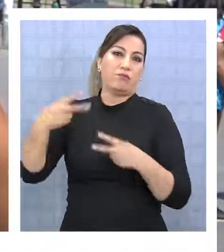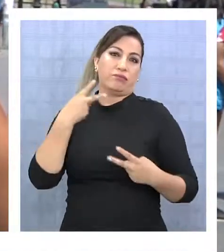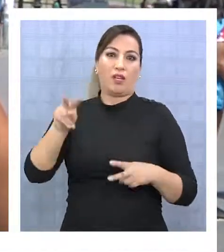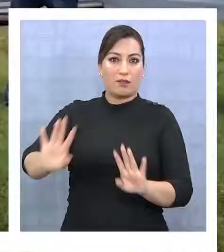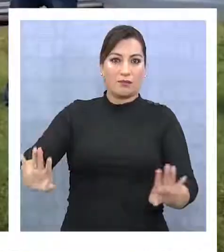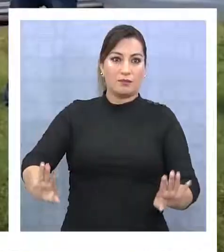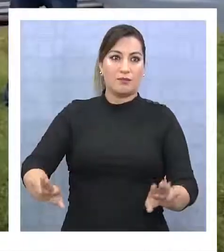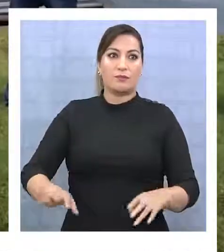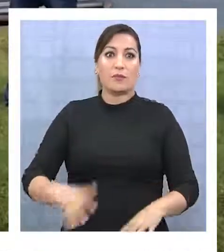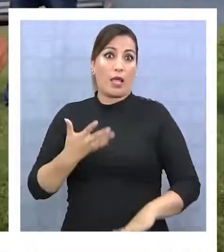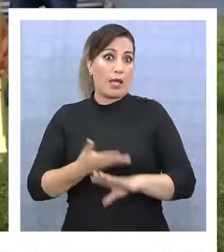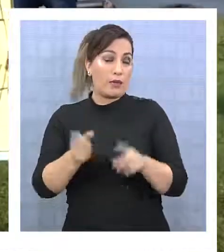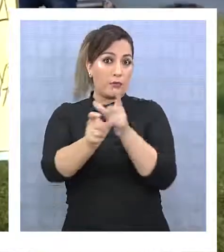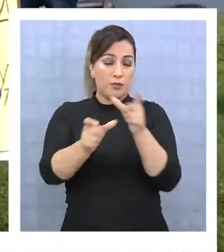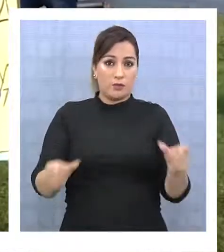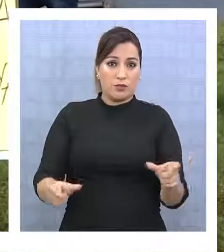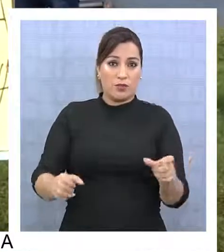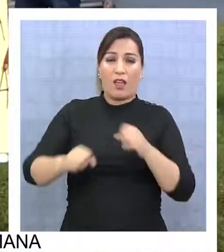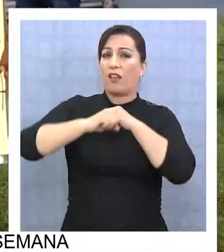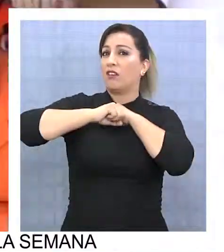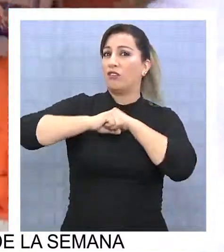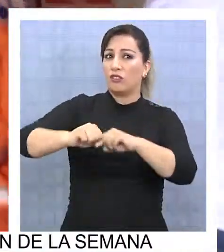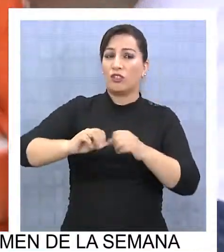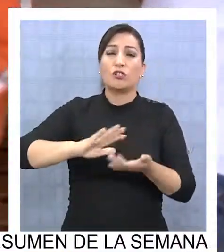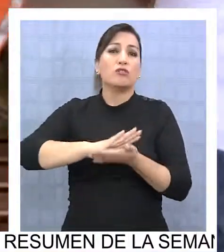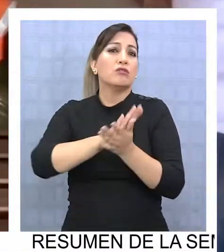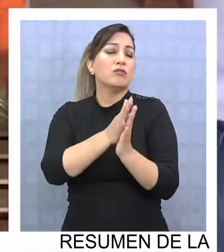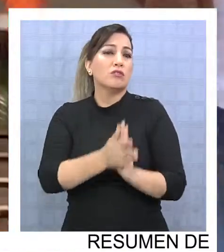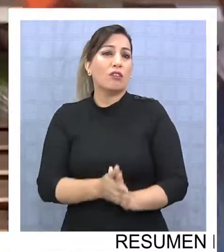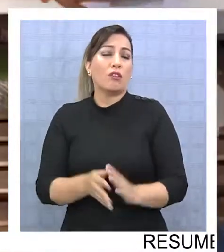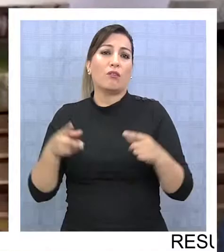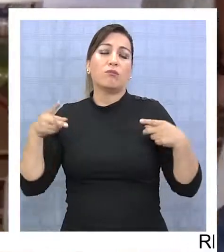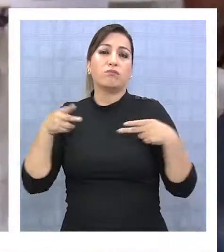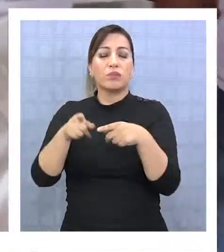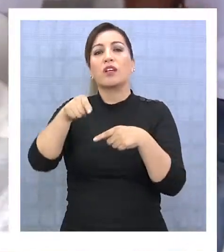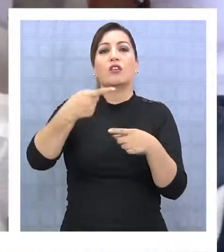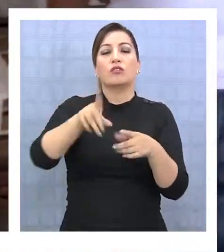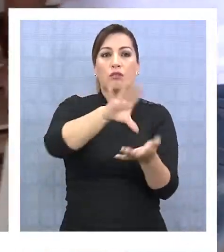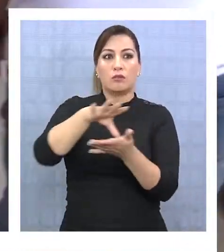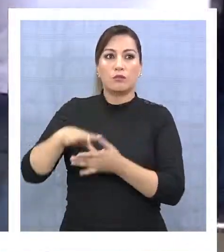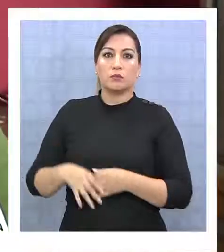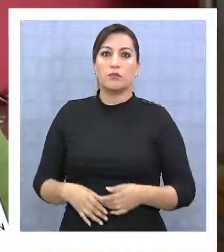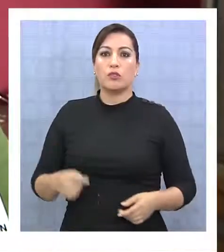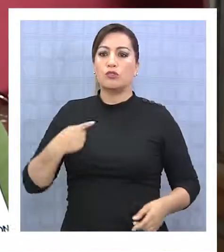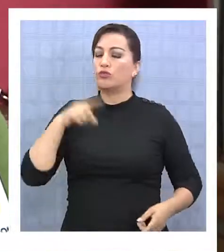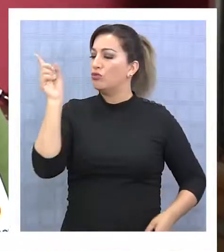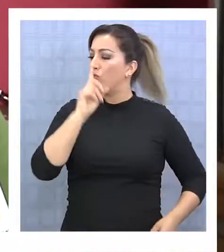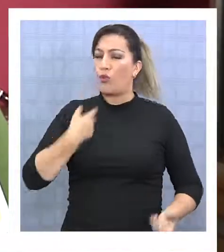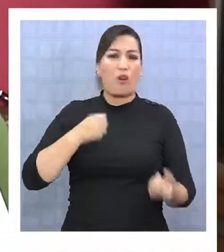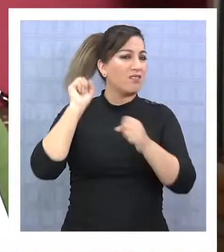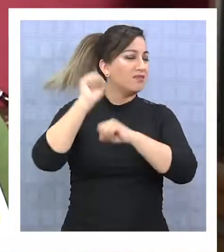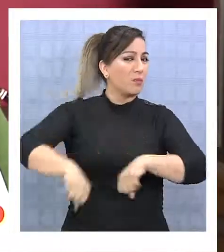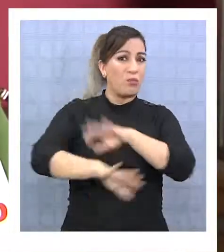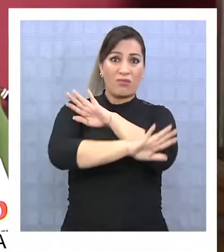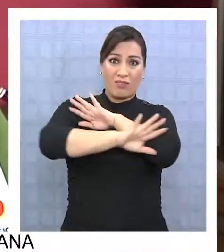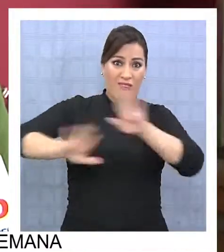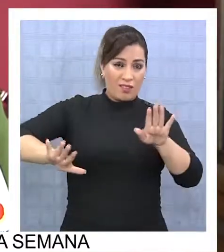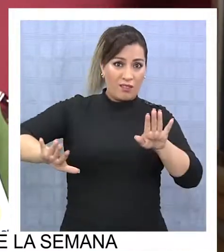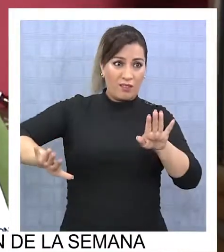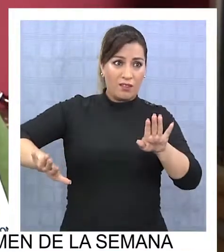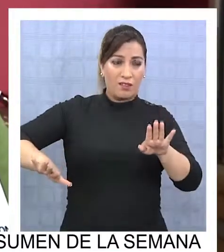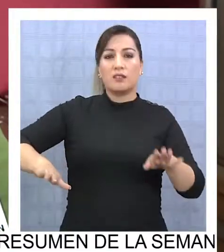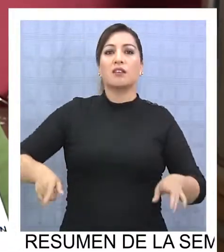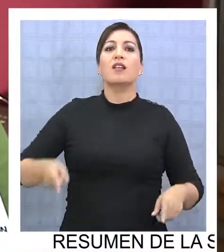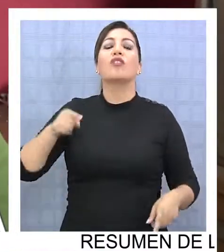debería intervenir. Hay personas que rechazan toda intervención en otros países. Lo que yo no acepto, pero por ningún motivo,